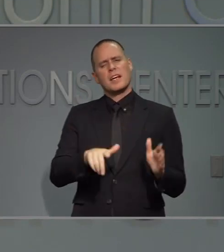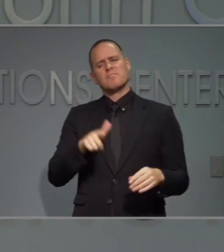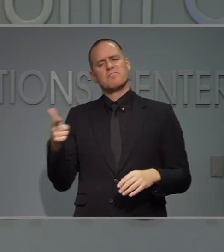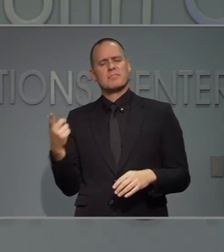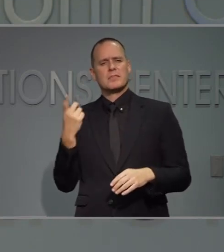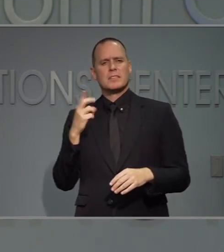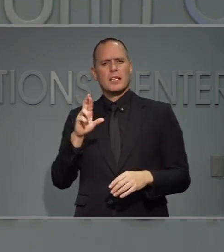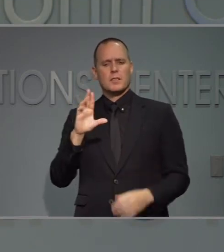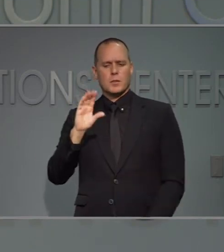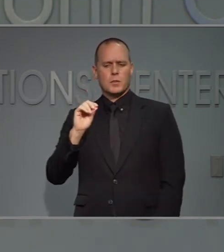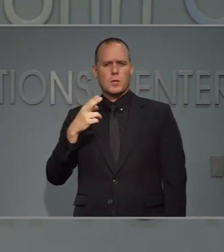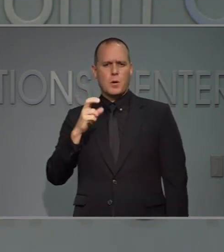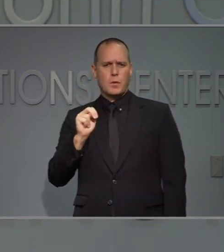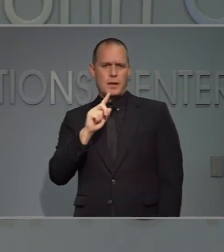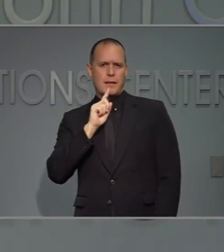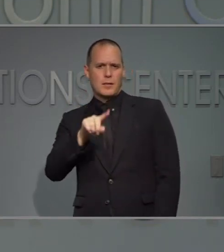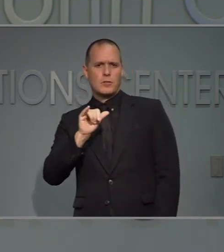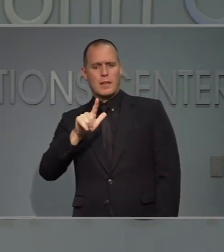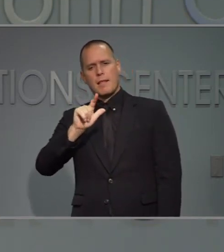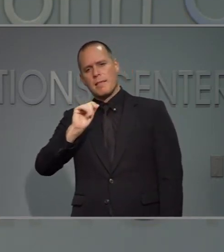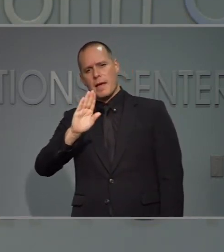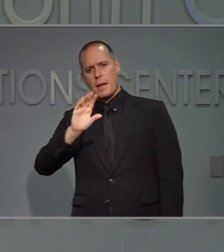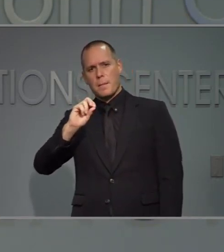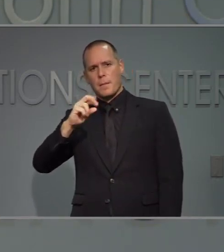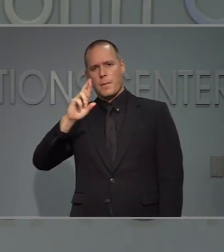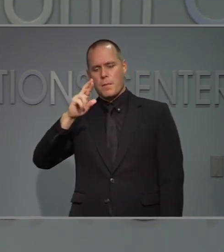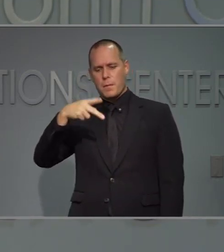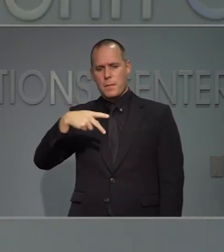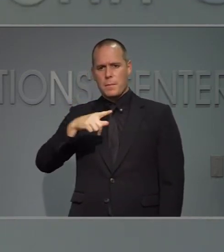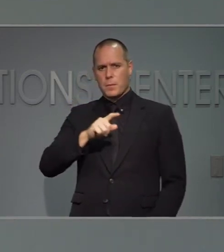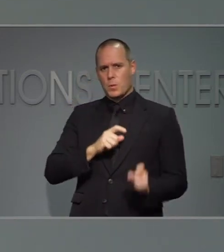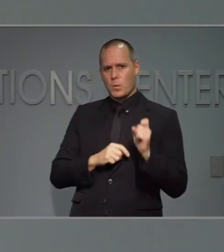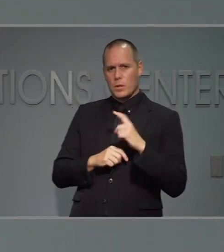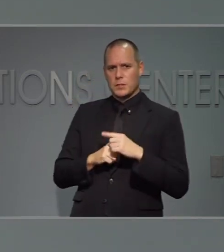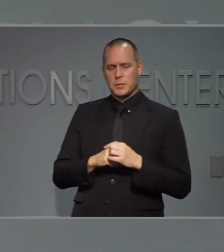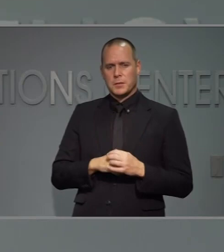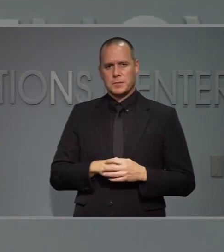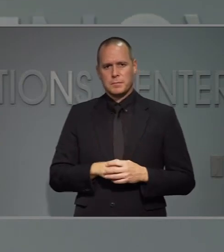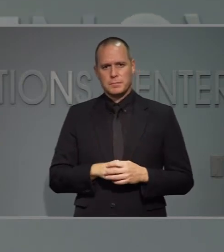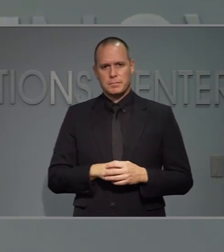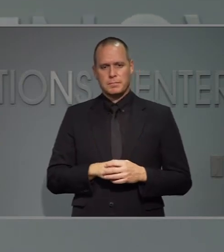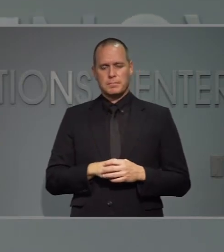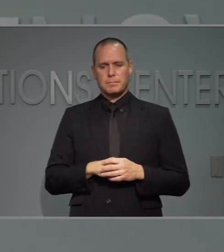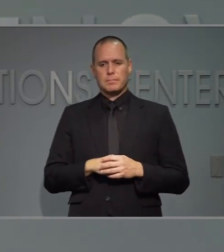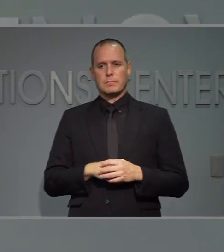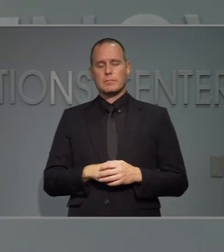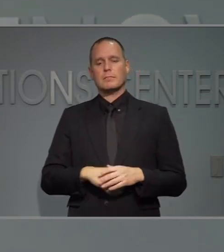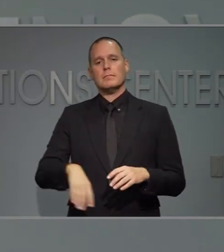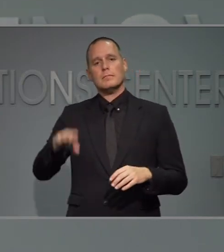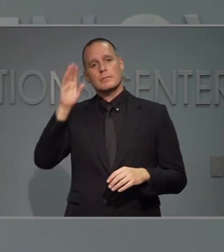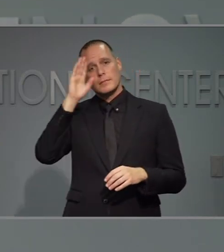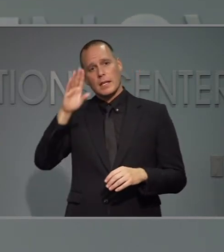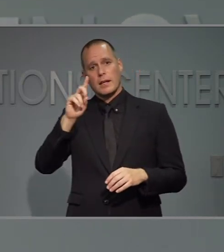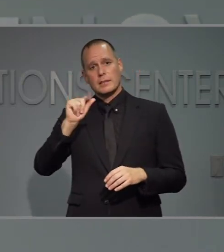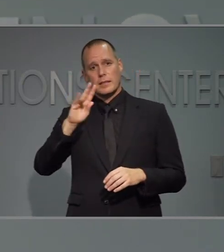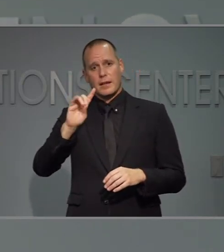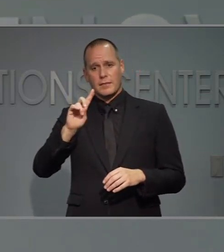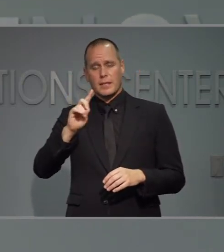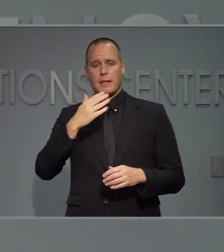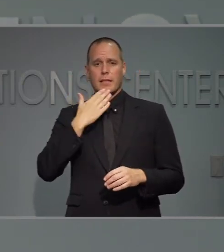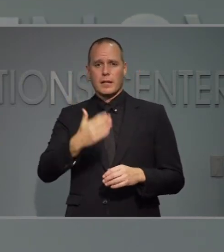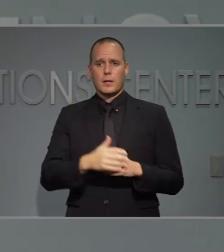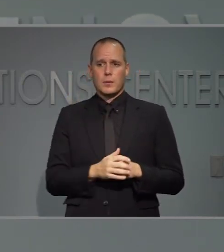universidades voy a permitir que la doctora convenable sobre el tema de la corte. Hola David